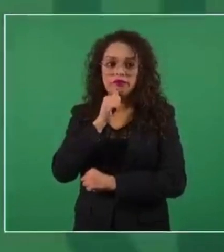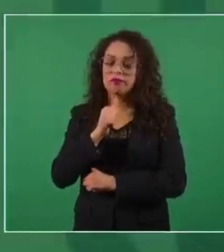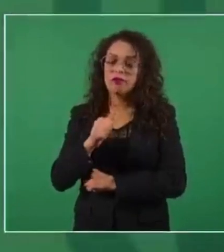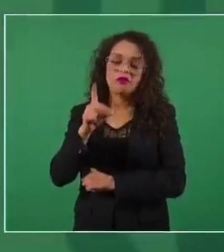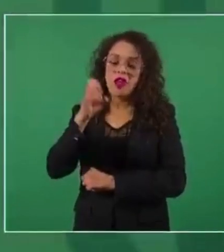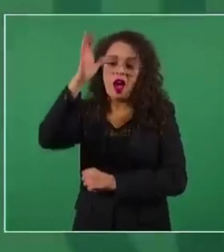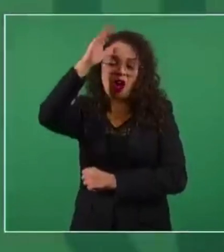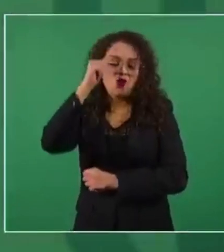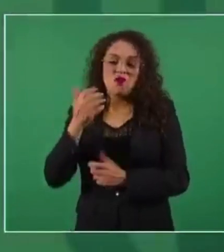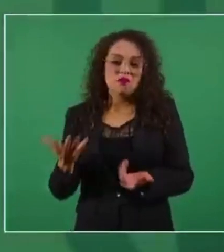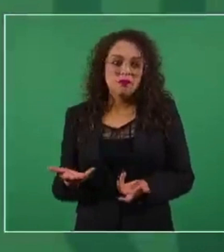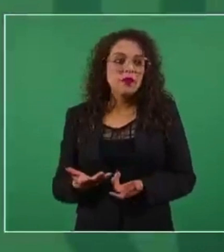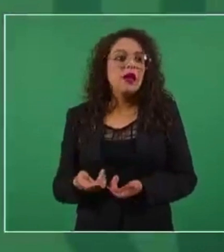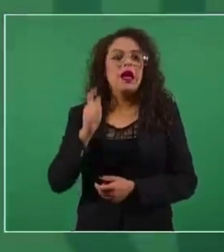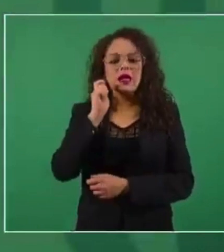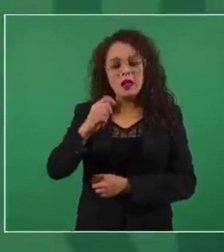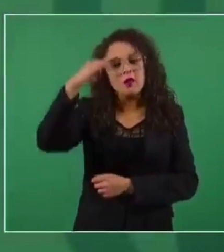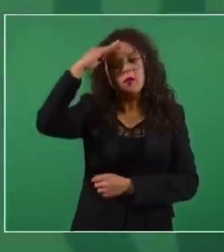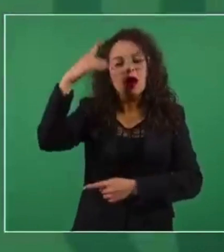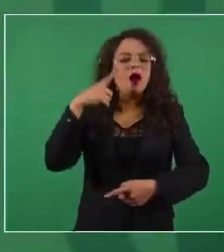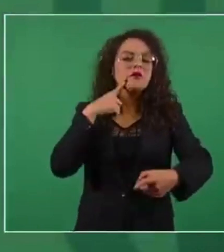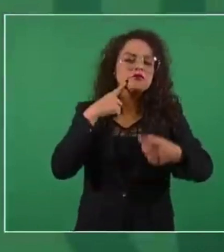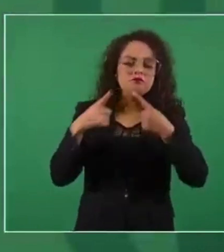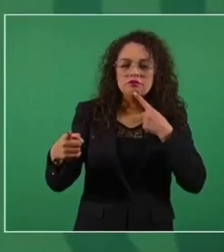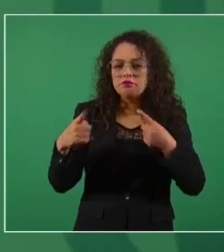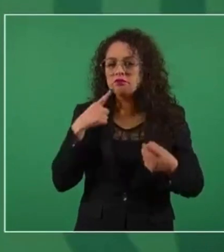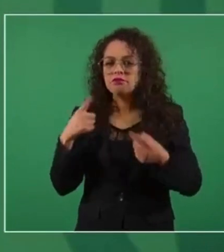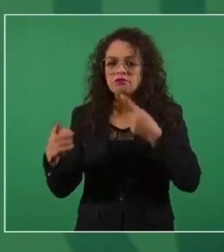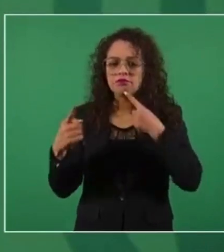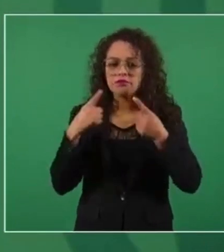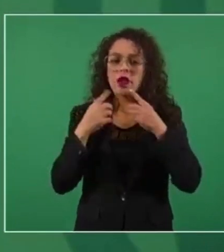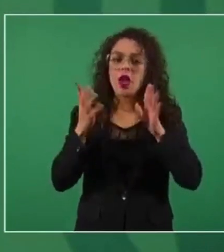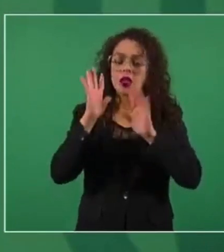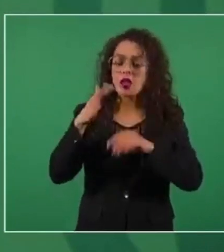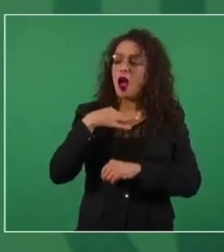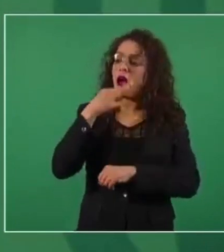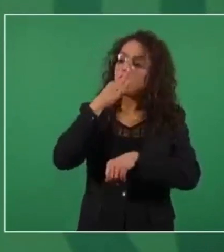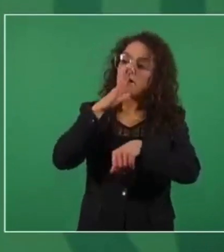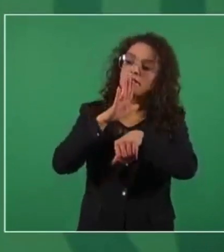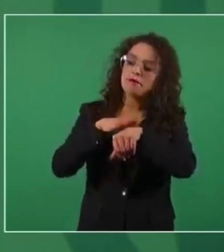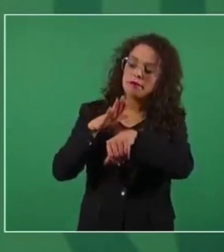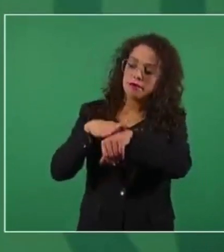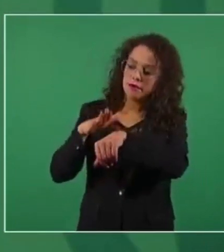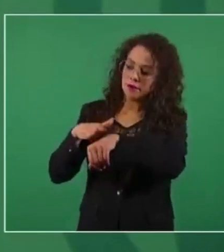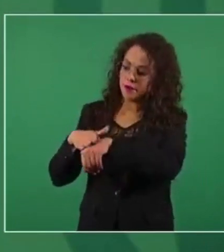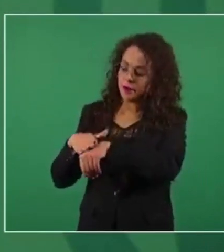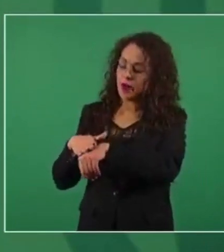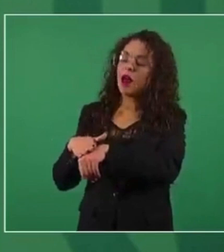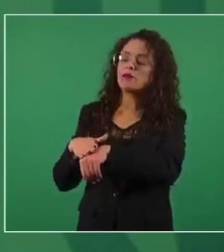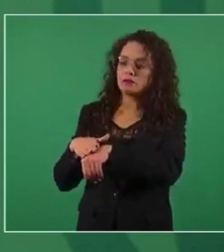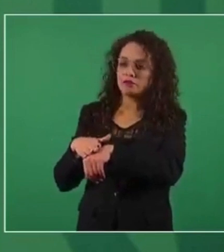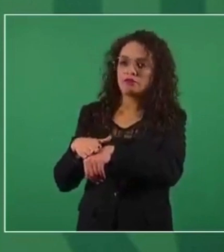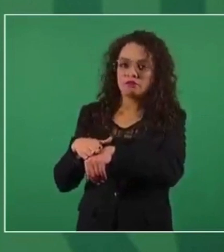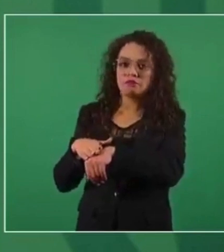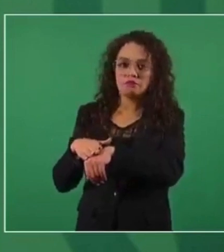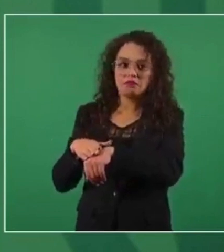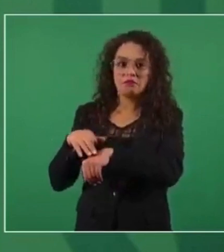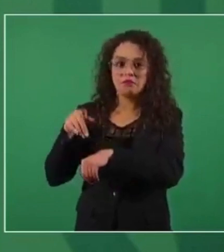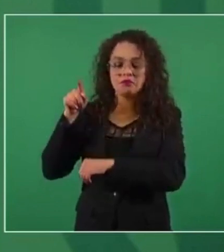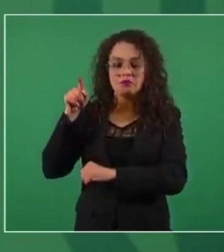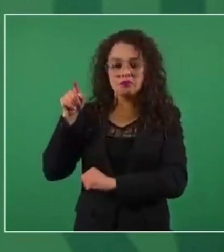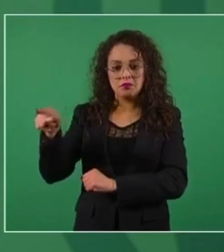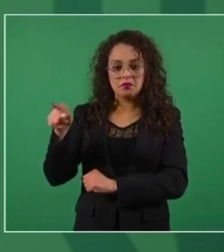diálogo ya de instrucciones para que el procurador del